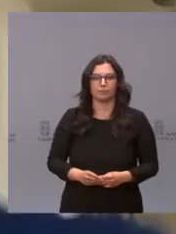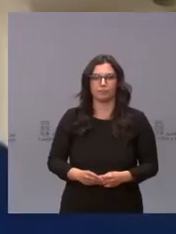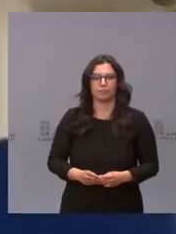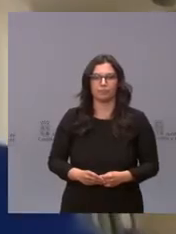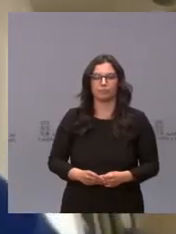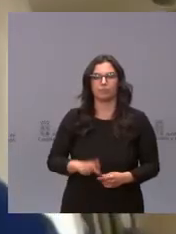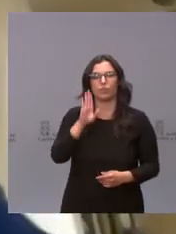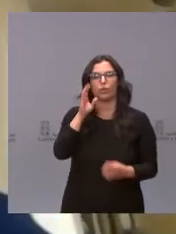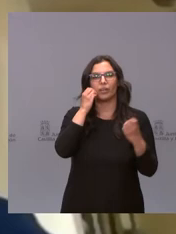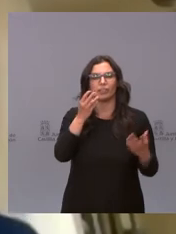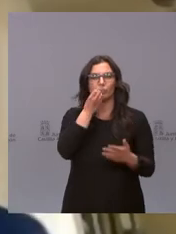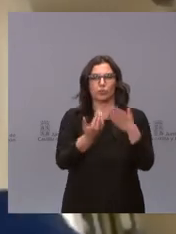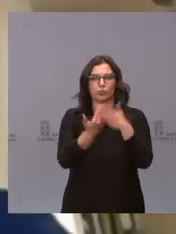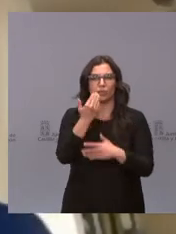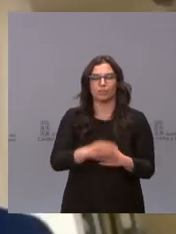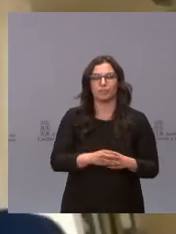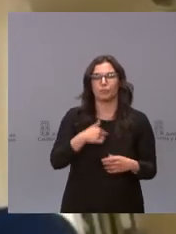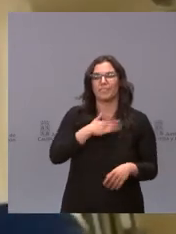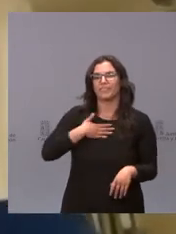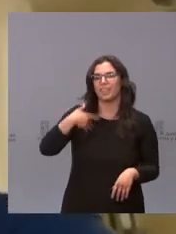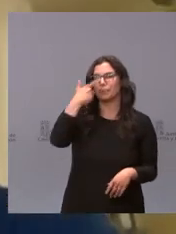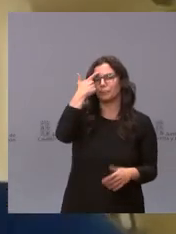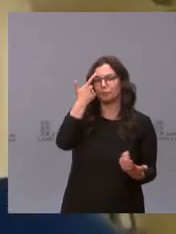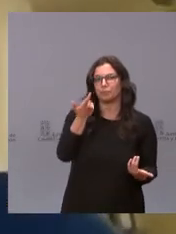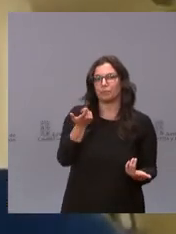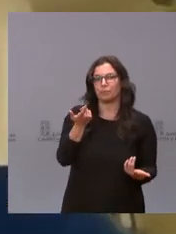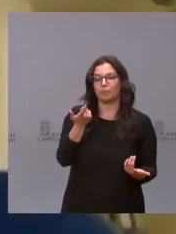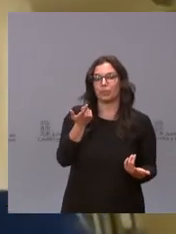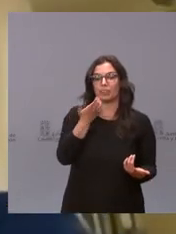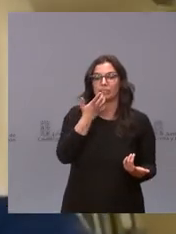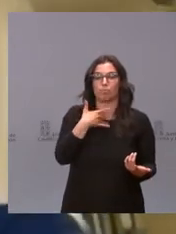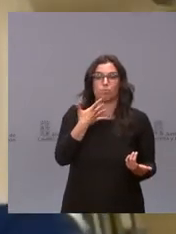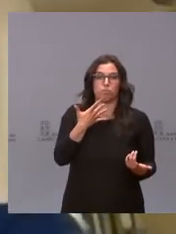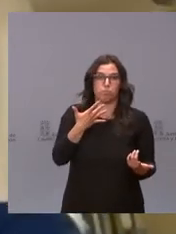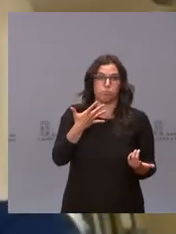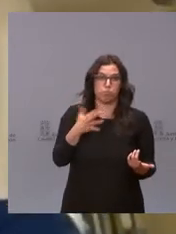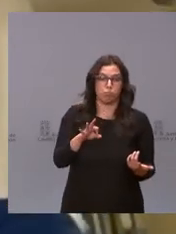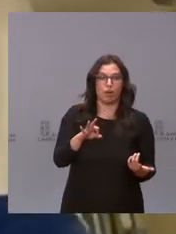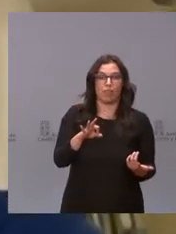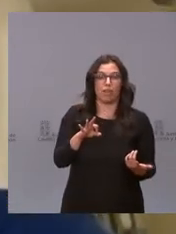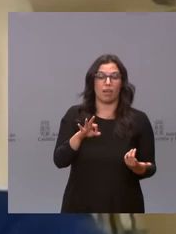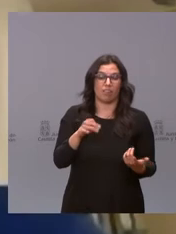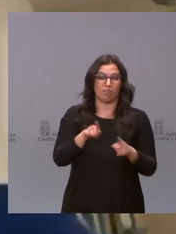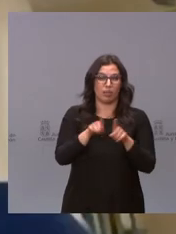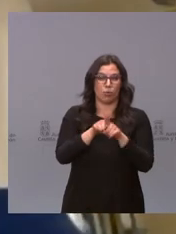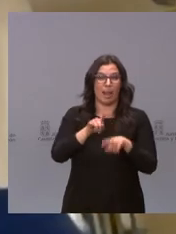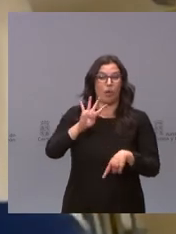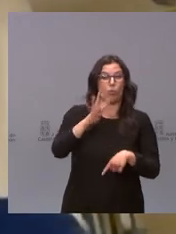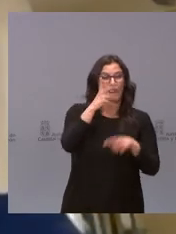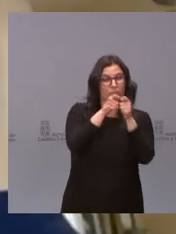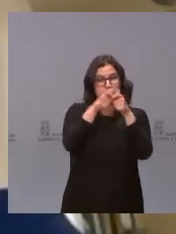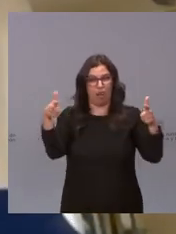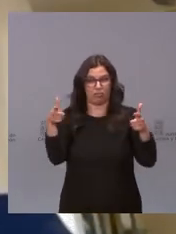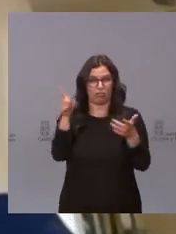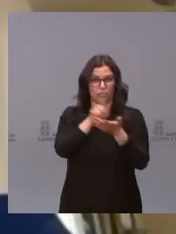Hola, ¿qué tal? Buenos días. Quería saber si ante esta posible, o ya mencionada cuarta ola, y con el horizonte de que apenas